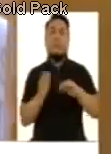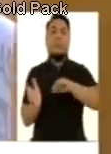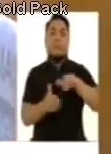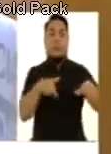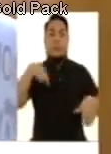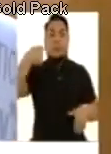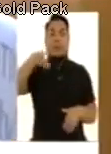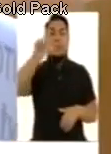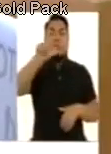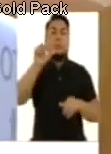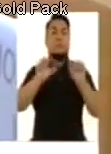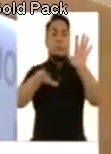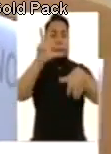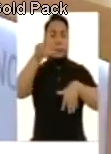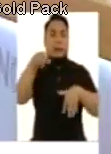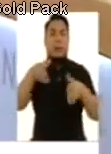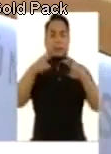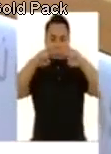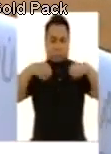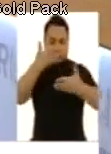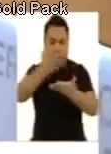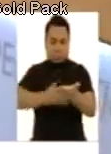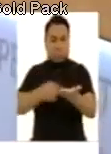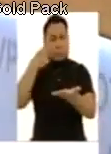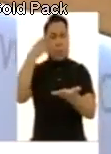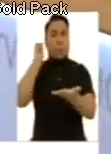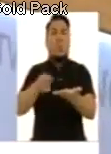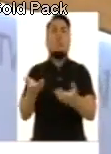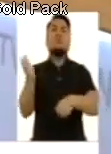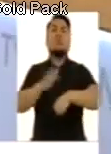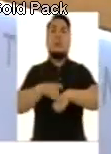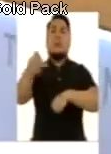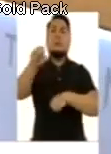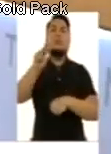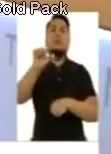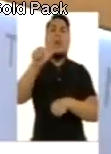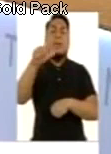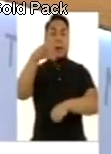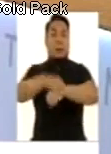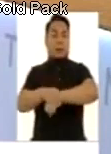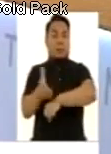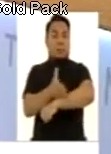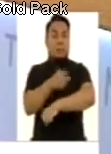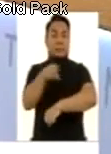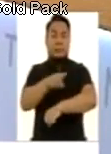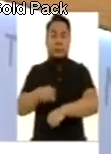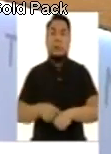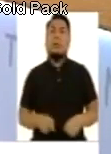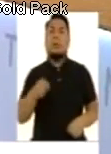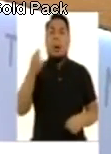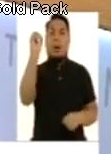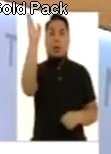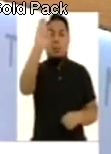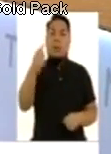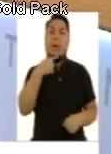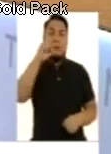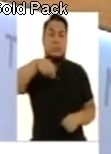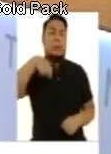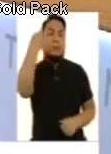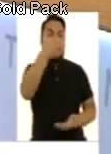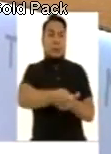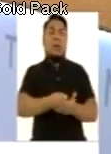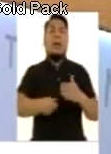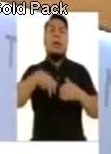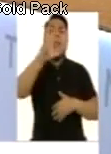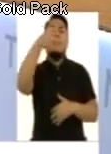Este lunes 13 se evaluará el pedido de prisión preventiva contra Susana Villarán. Esto luego que se conociera que Odebrecht habría destinado 3 millones de